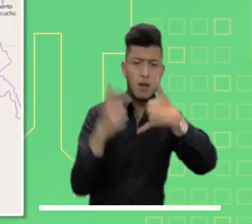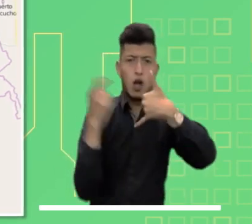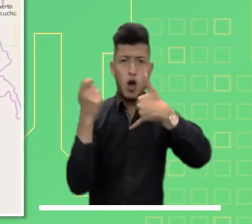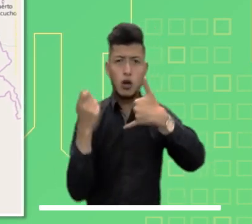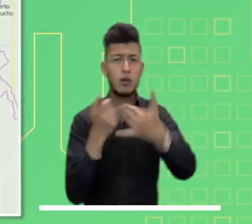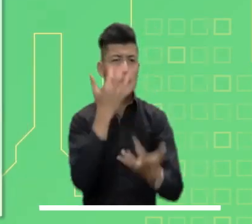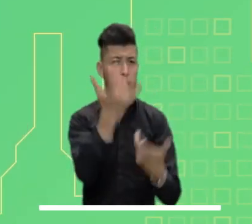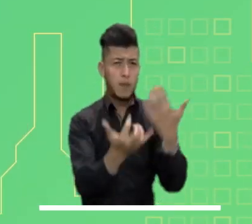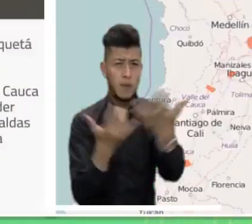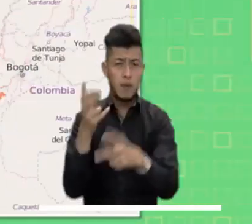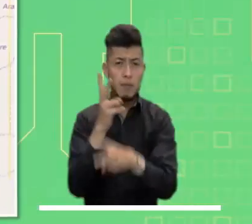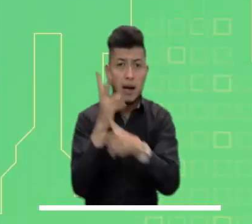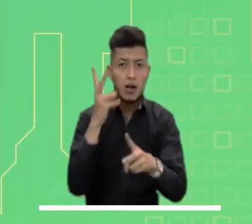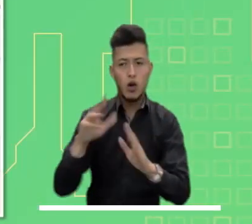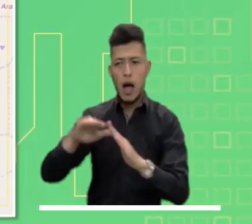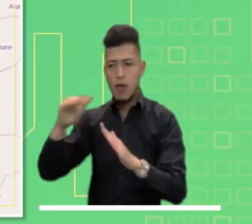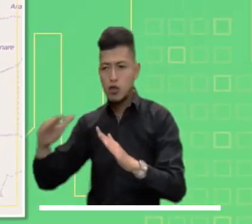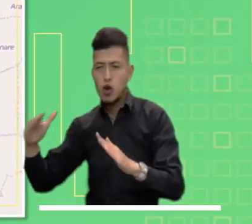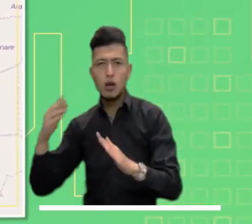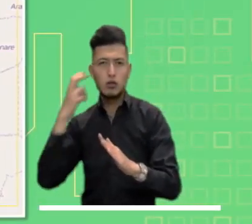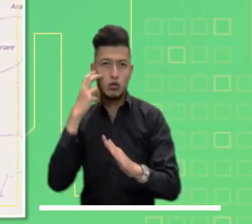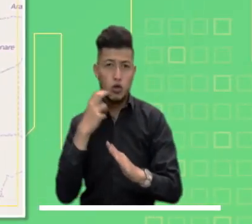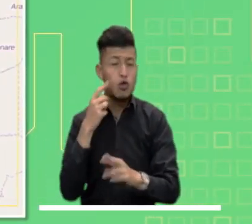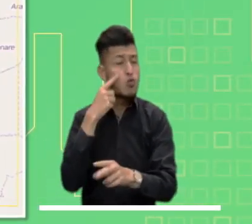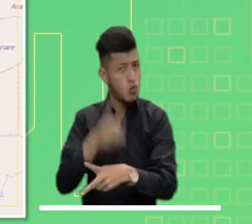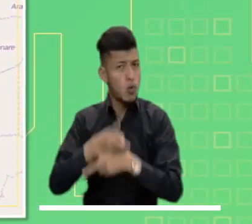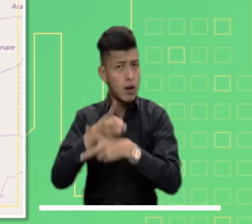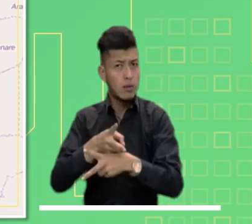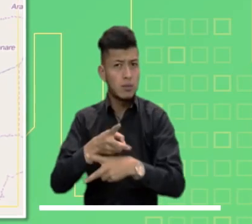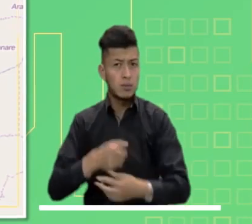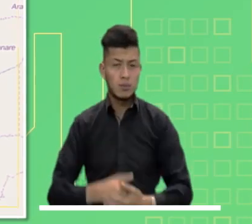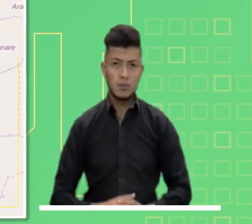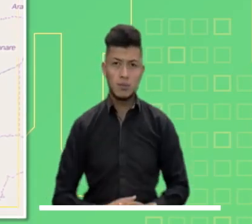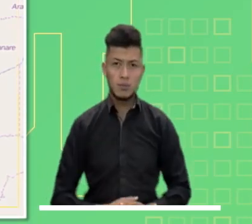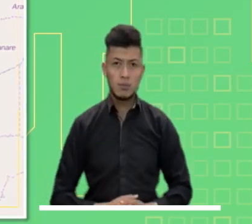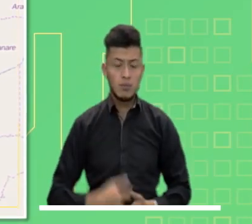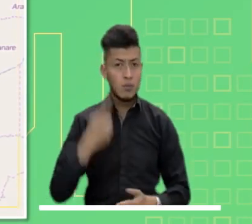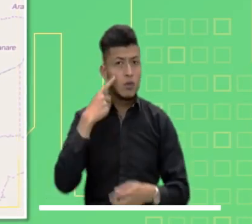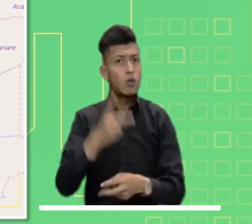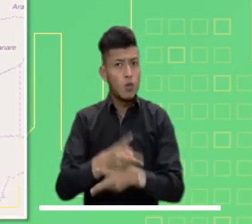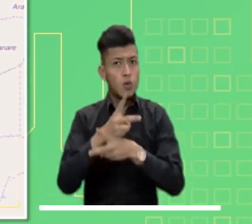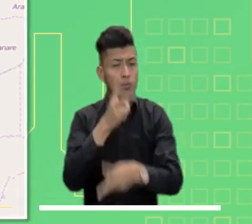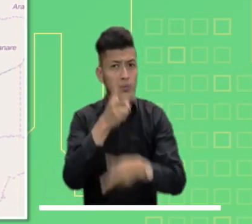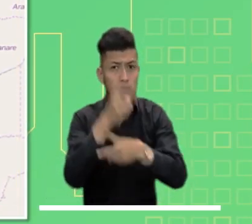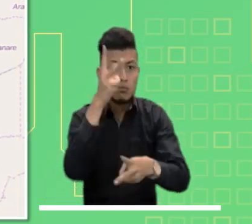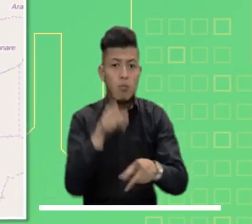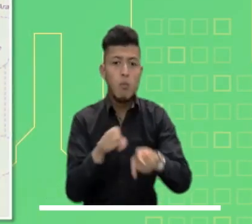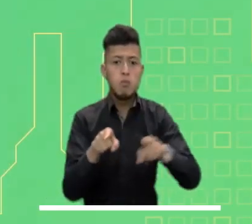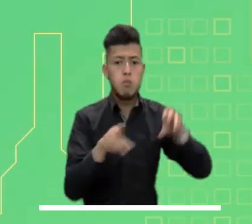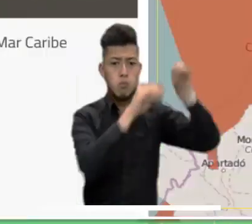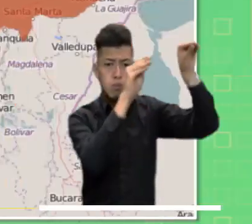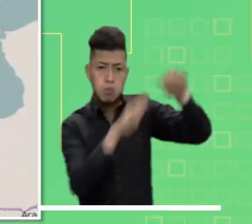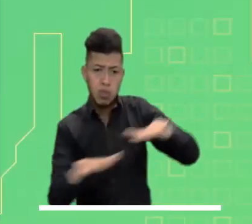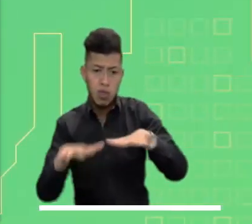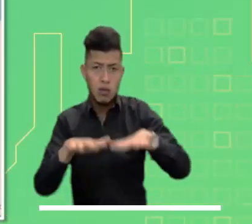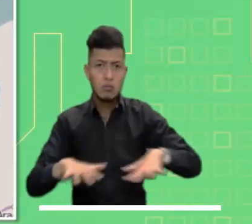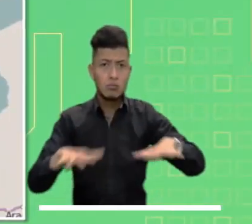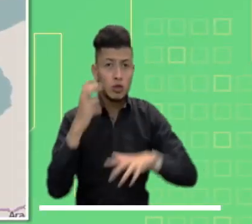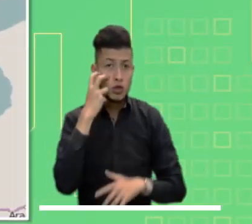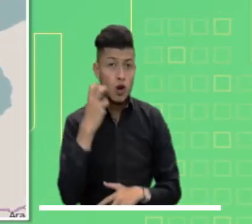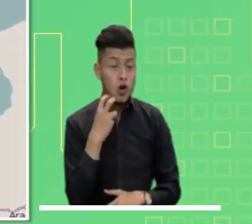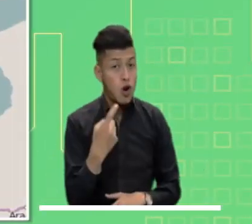en las regiones Caribe y Oriloquía. Probabilidad de deslizamientos en las regiones Amazónica, Andina y también en el